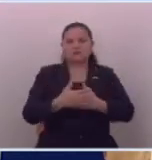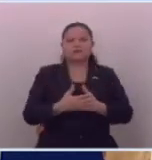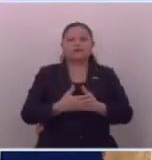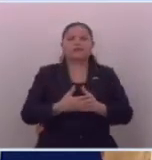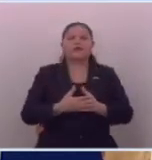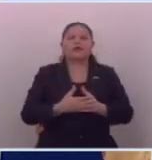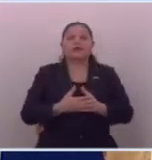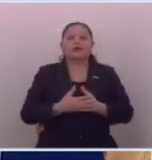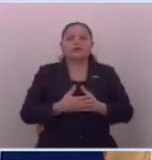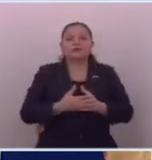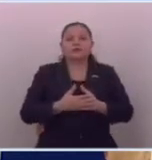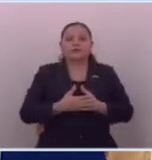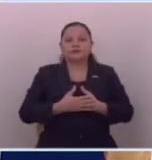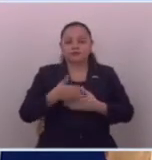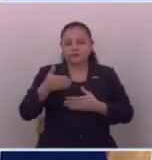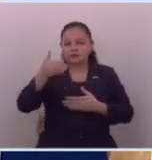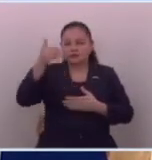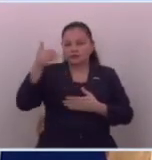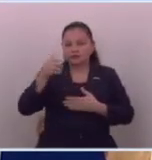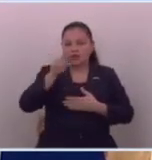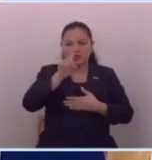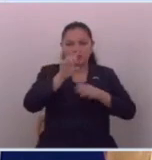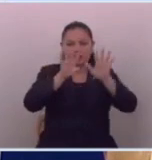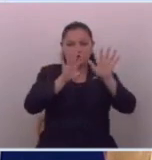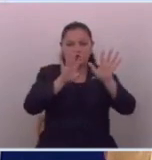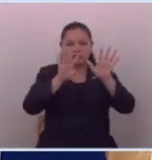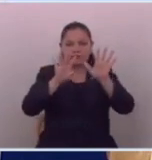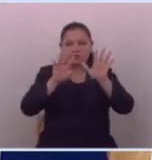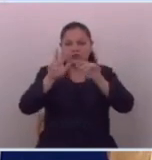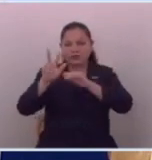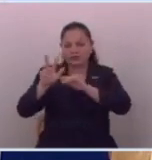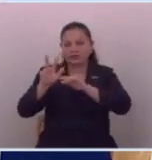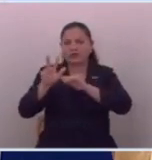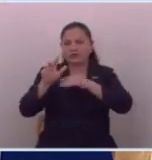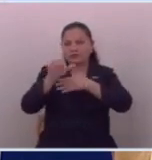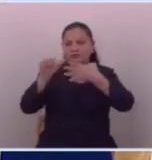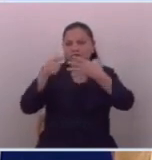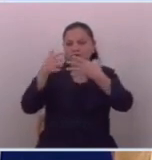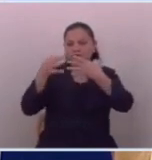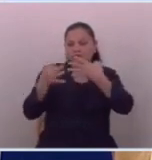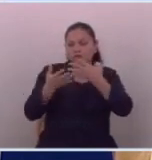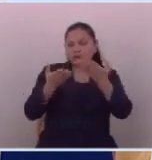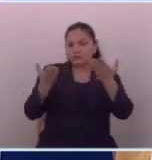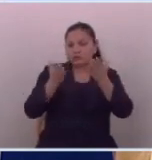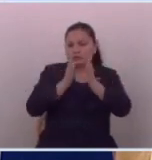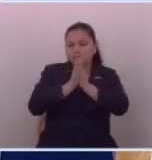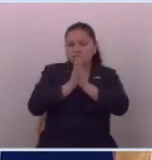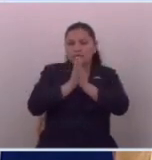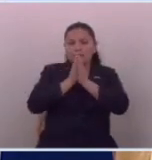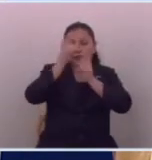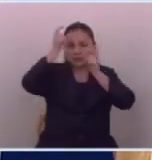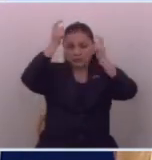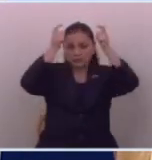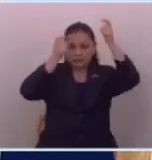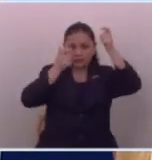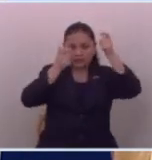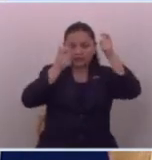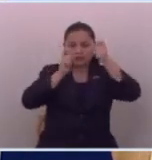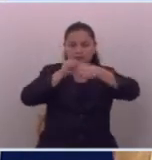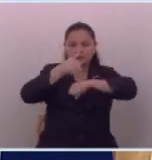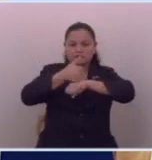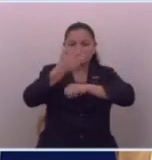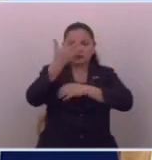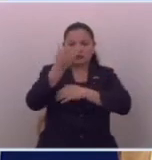que en el año 1993, la Asamblea General de las Naciones Unidas declaró